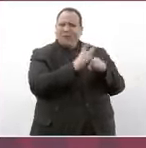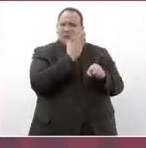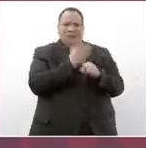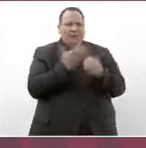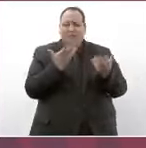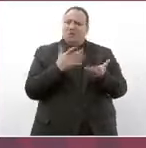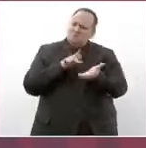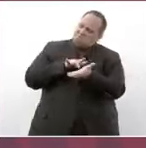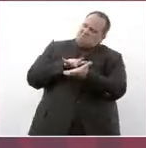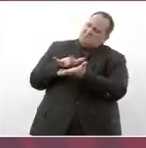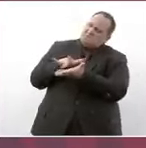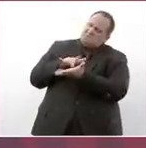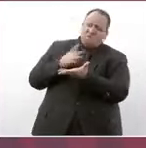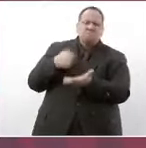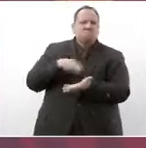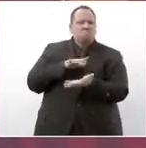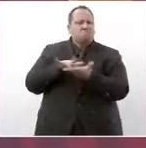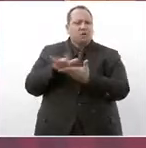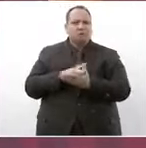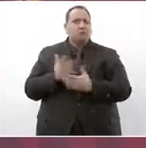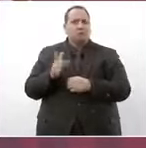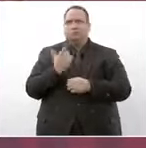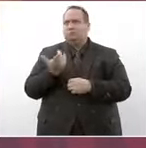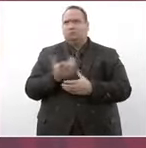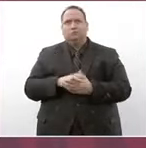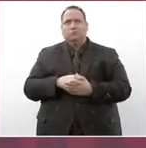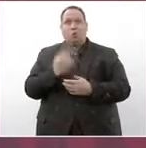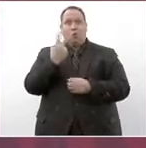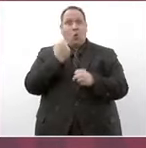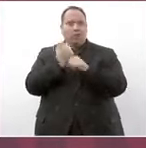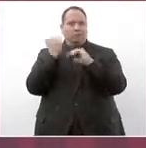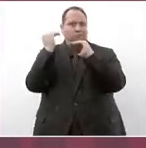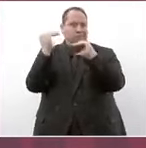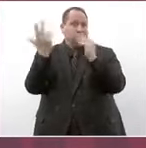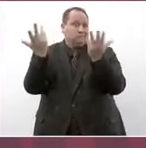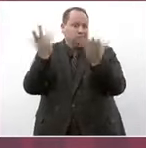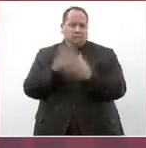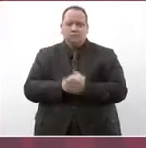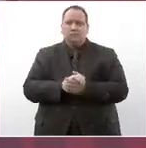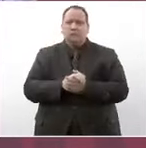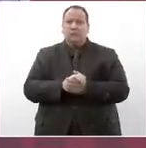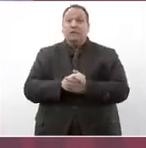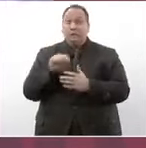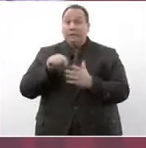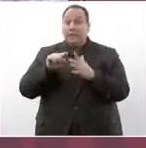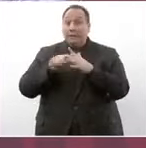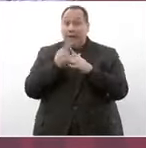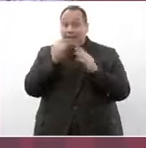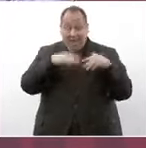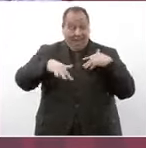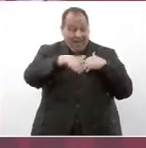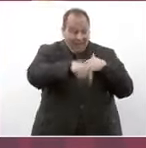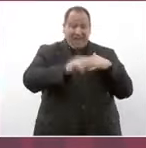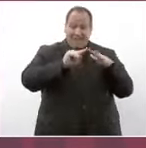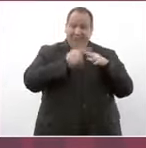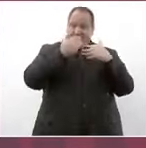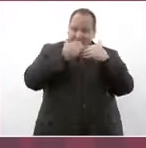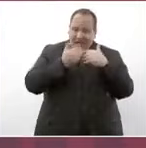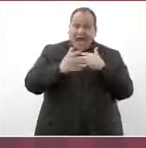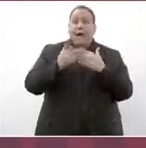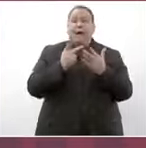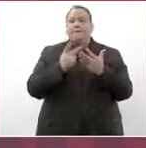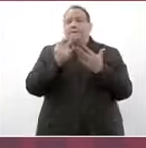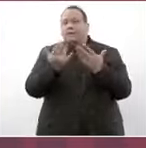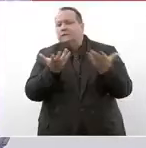apoyamos porque fueron dos años de aquí surgió de Tijuana el